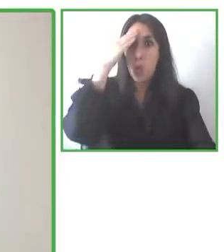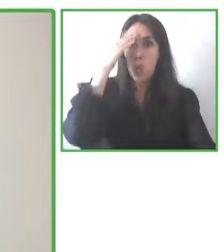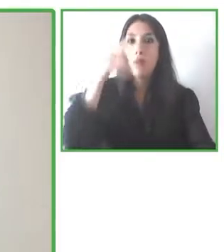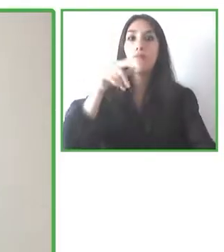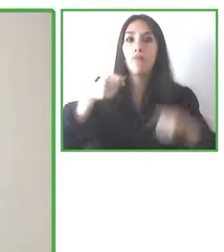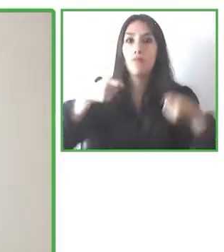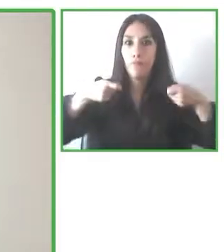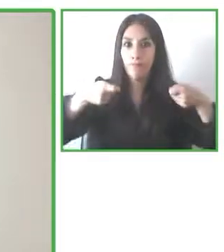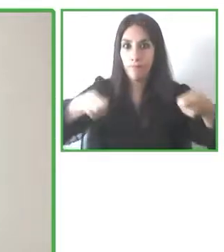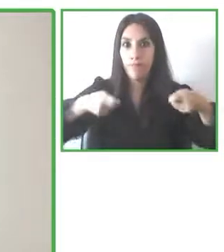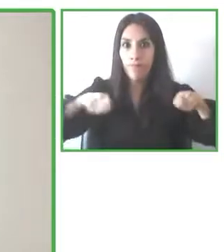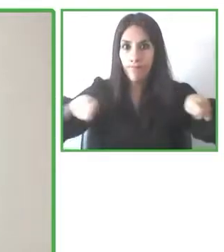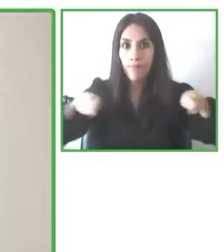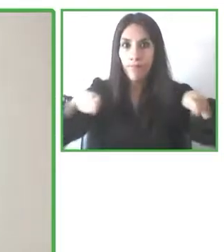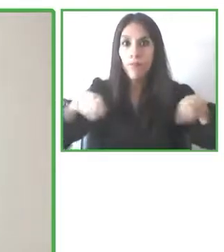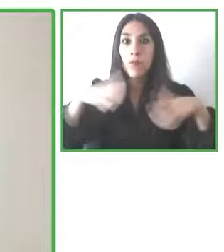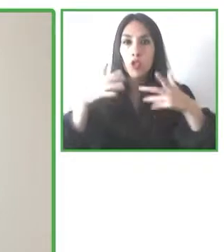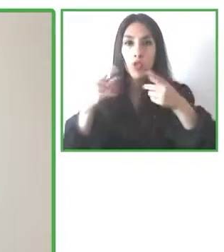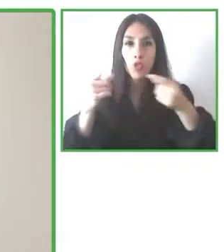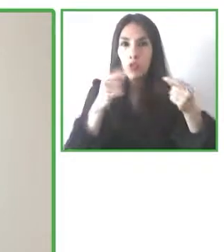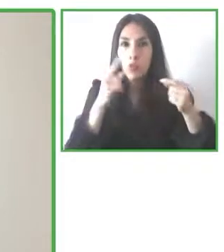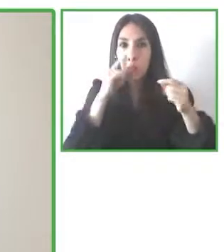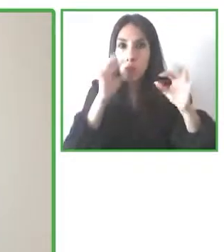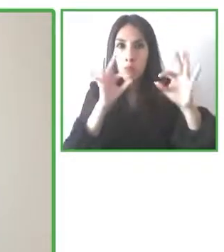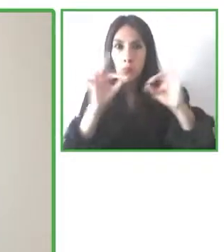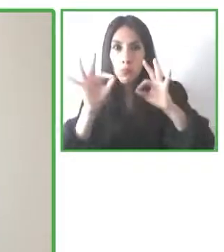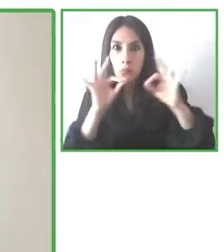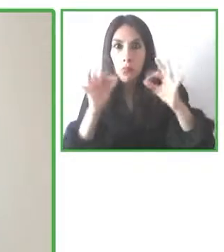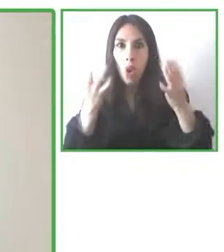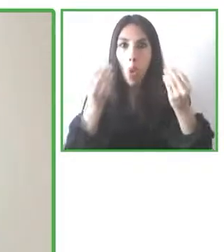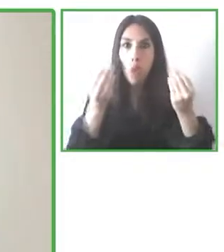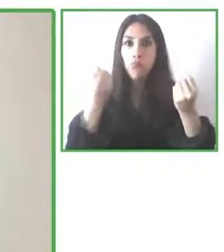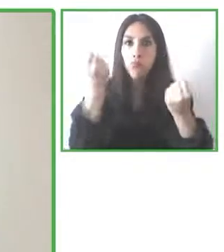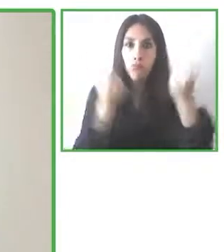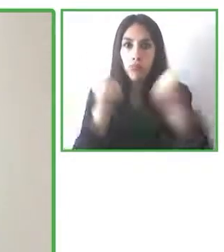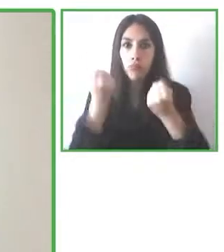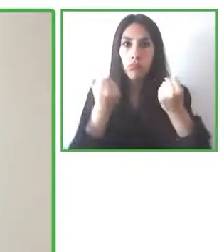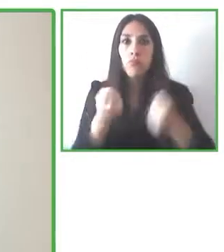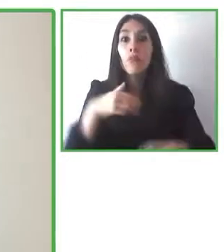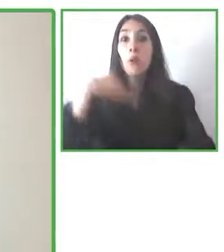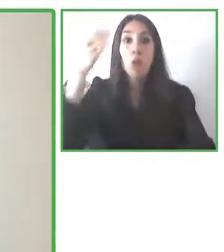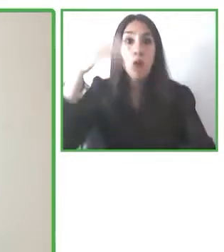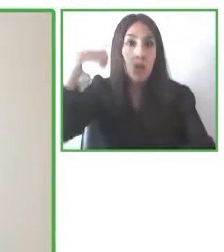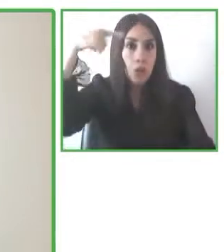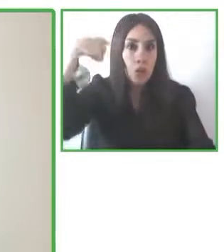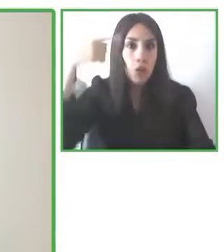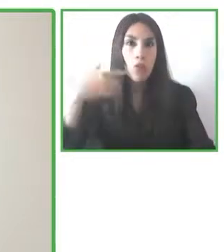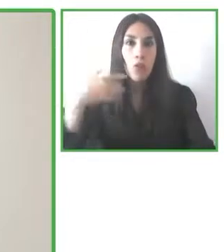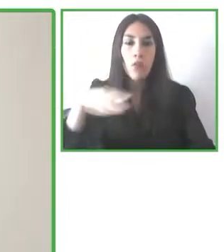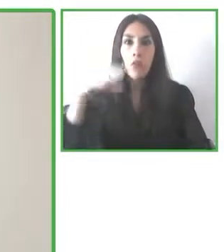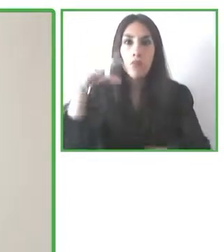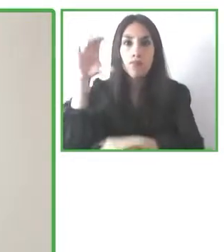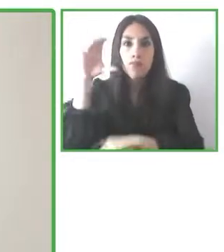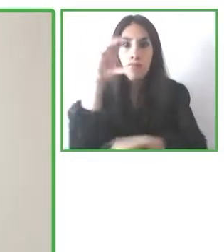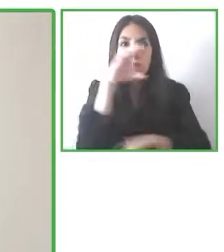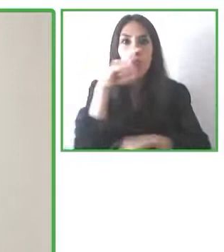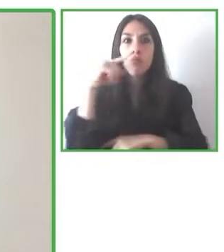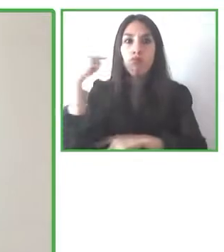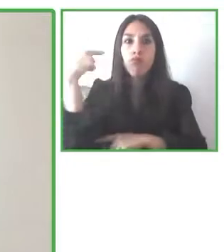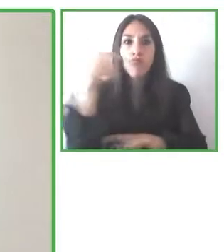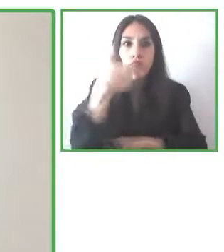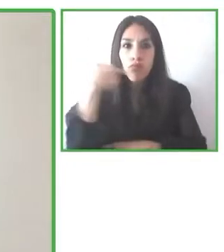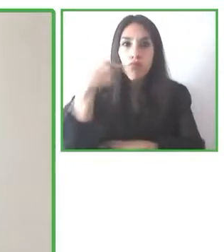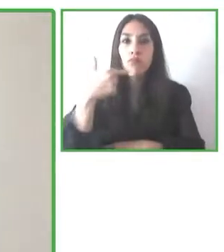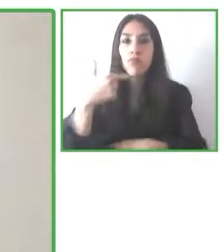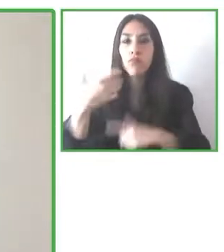por todo el mundo, pero que luego va a buscar una plaza para personas con movilidad reducida, de aparcamiento, y no la encuentra porque ha venido algún listo